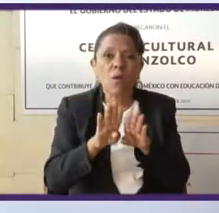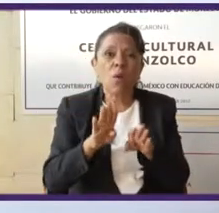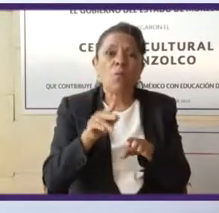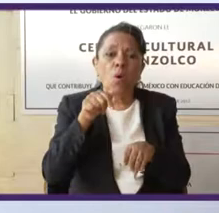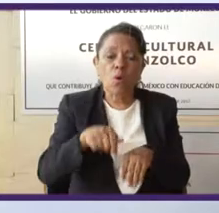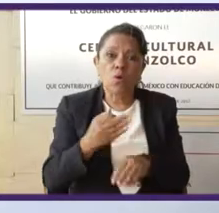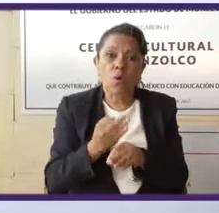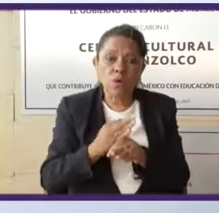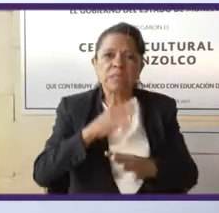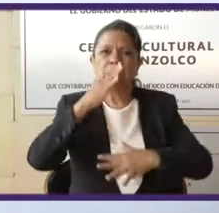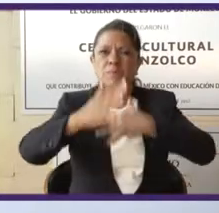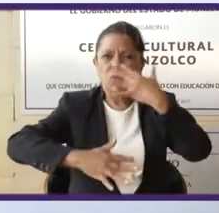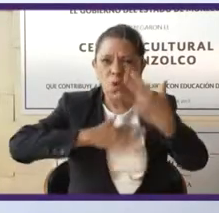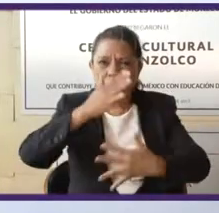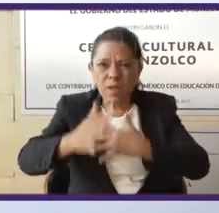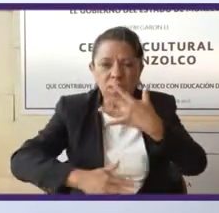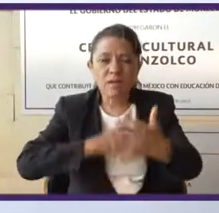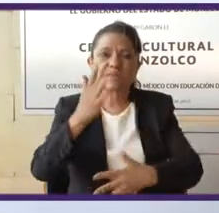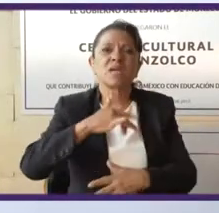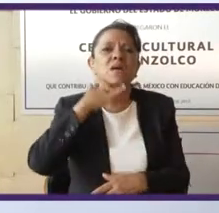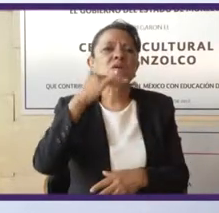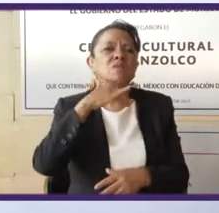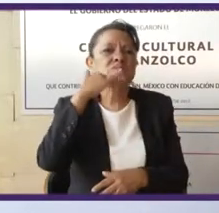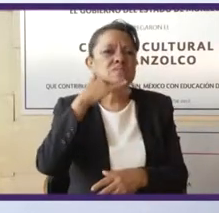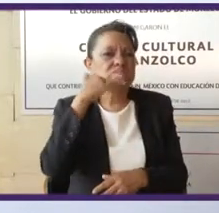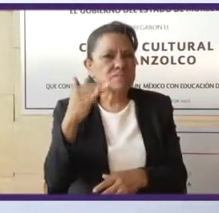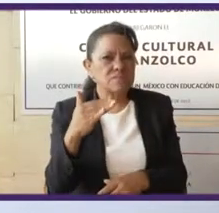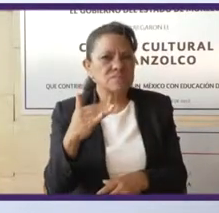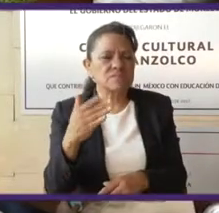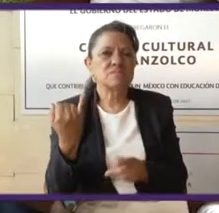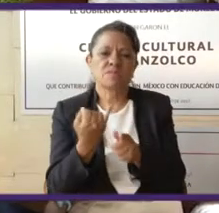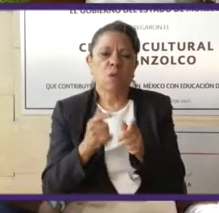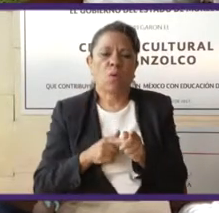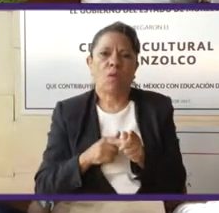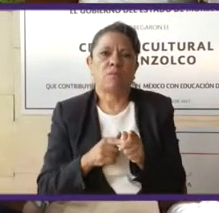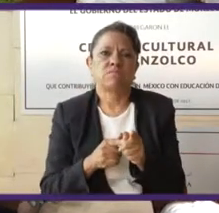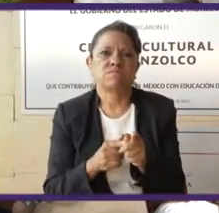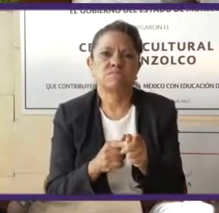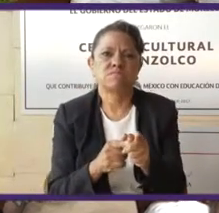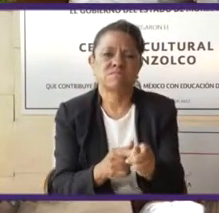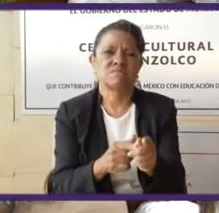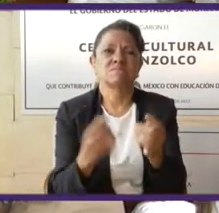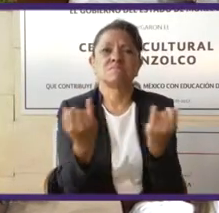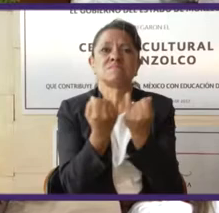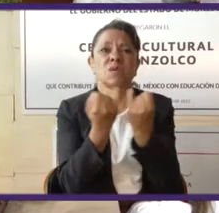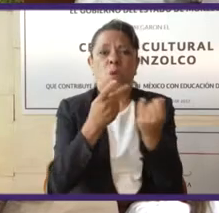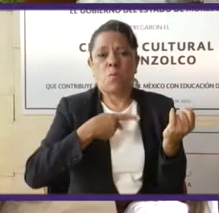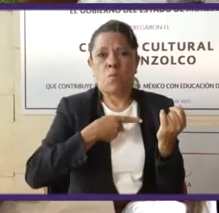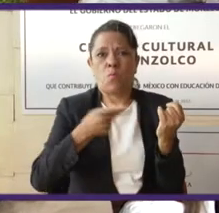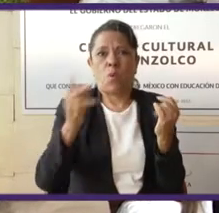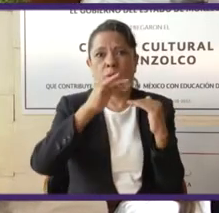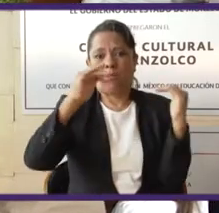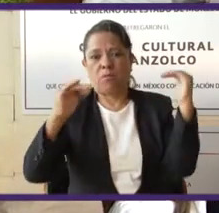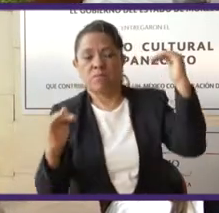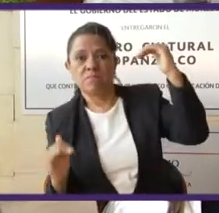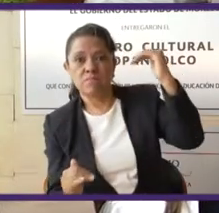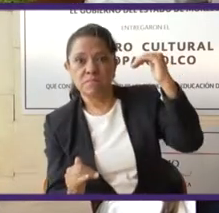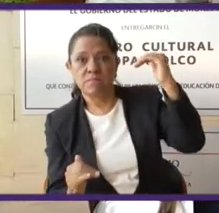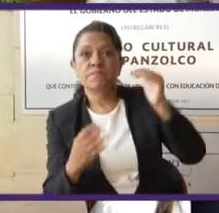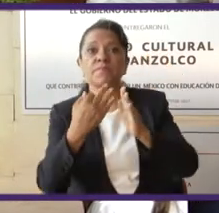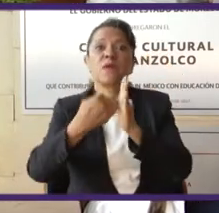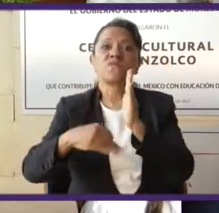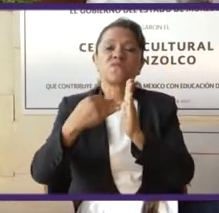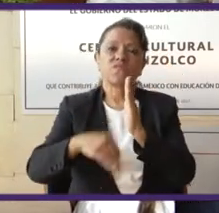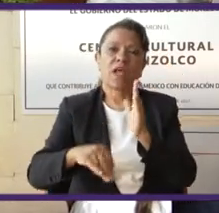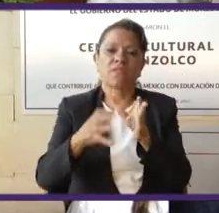de la permanencia, de la pobreza, de la desigualdad, de la falta de un